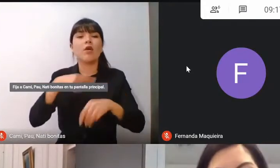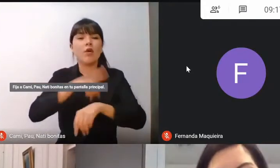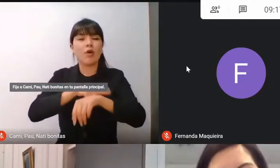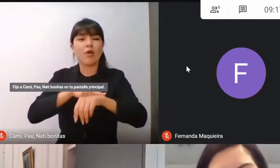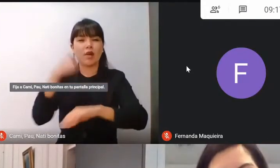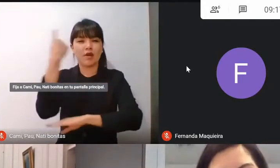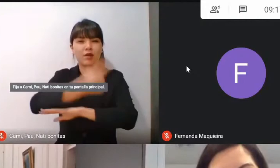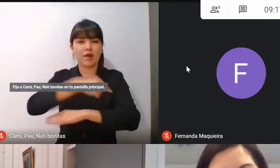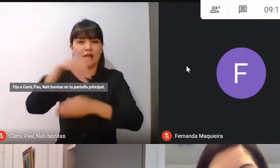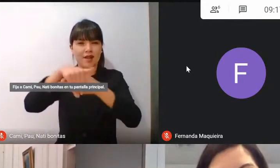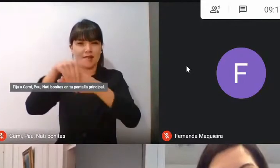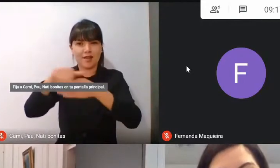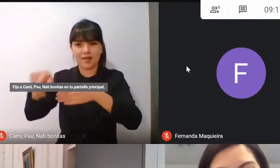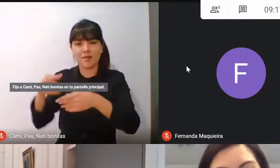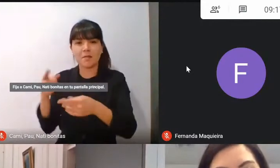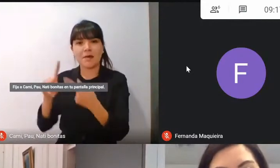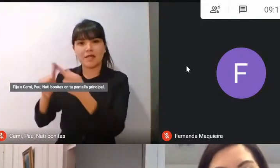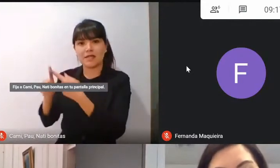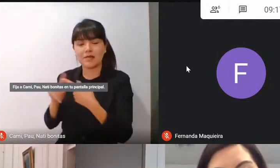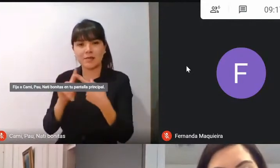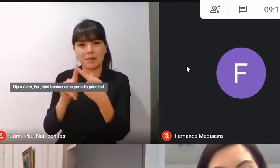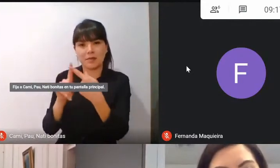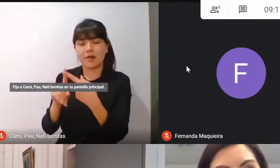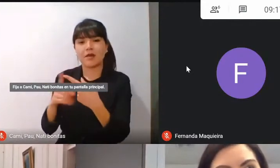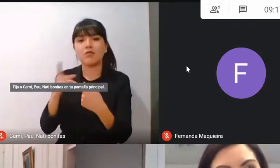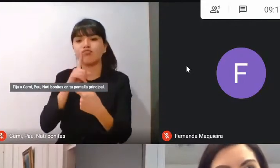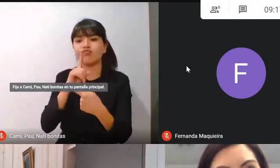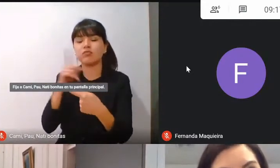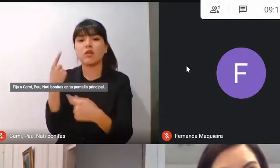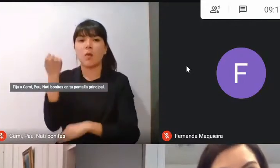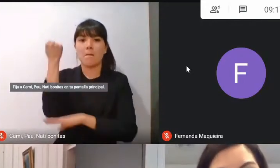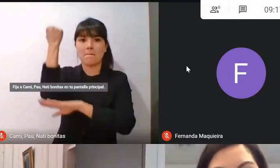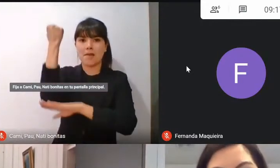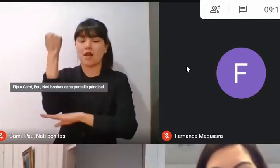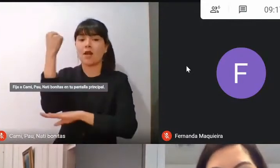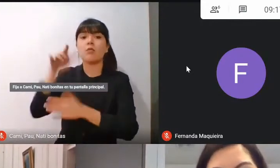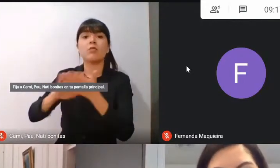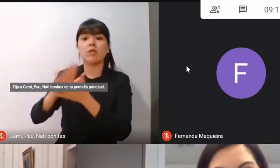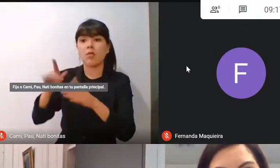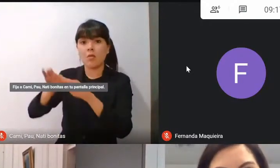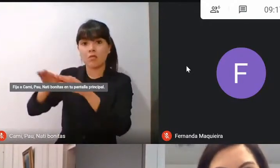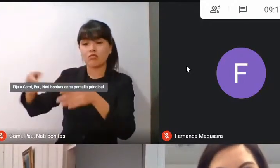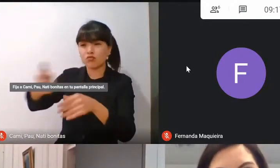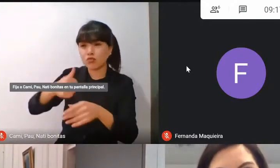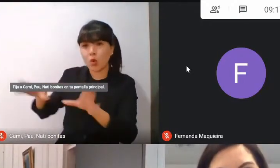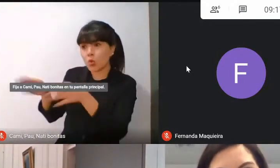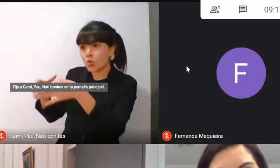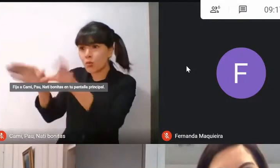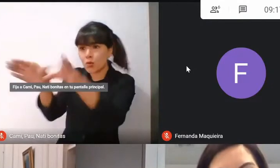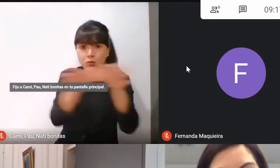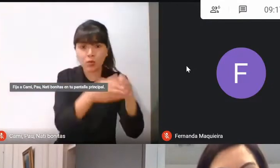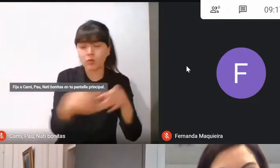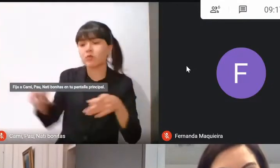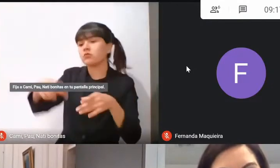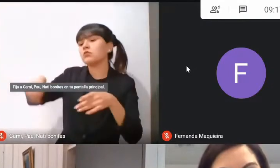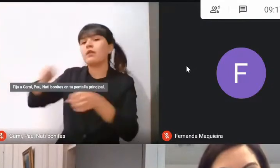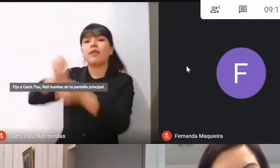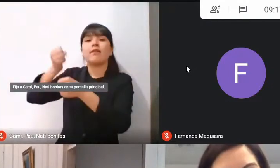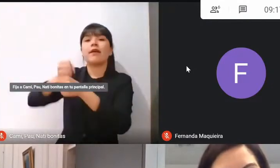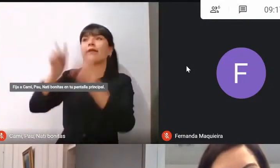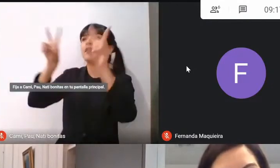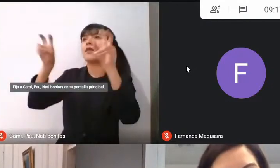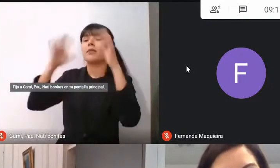que consolidará el pilar, es decir, todas las mesas que trabajaron en el pilar calidad